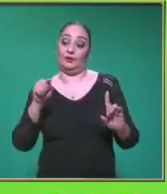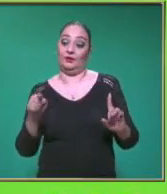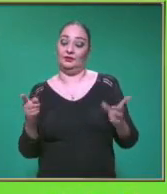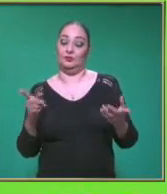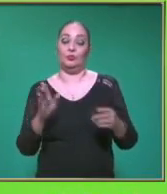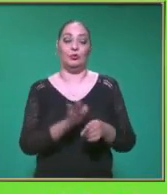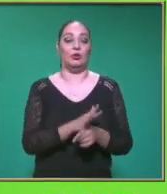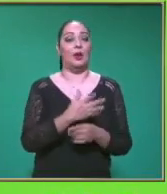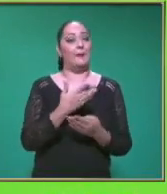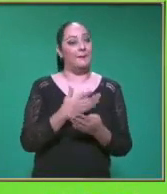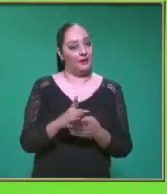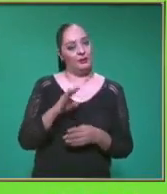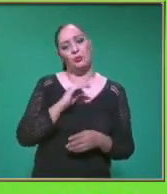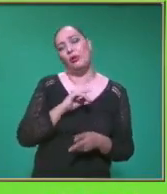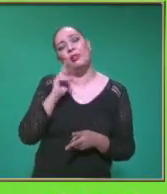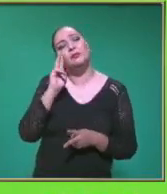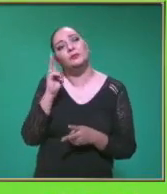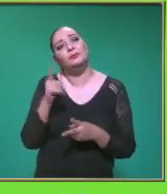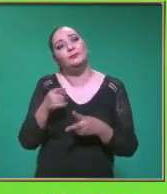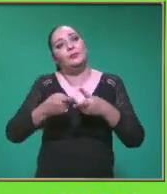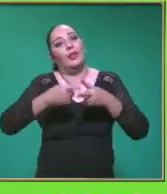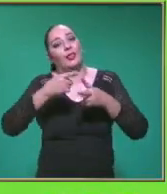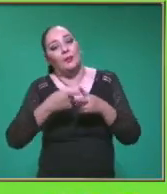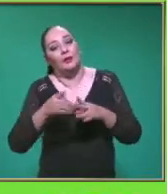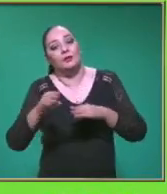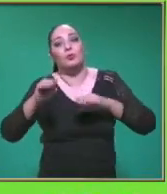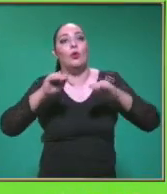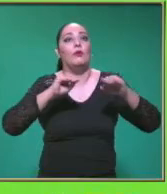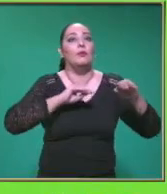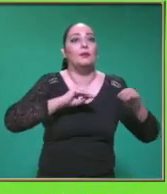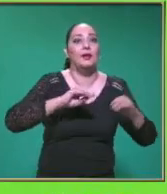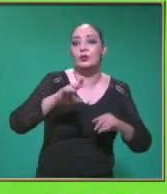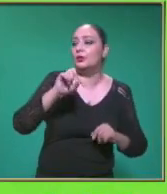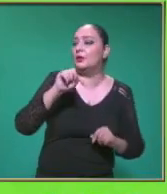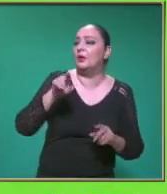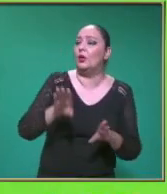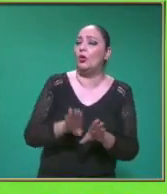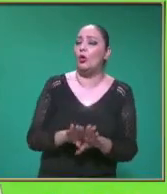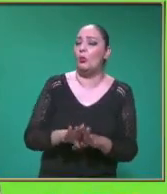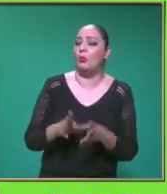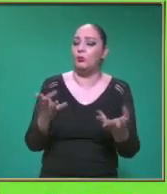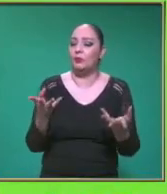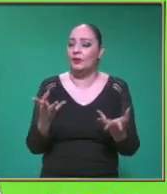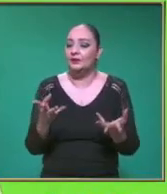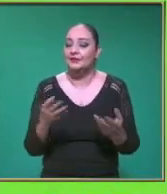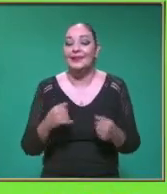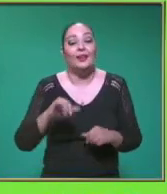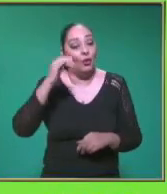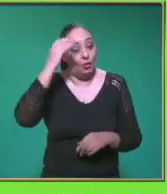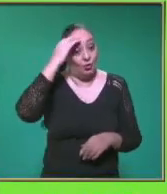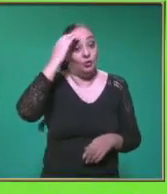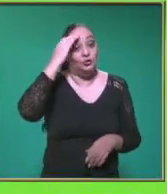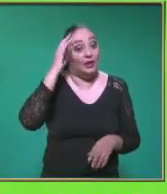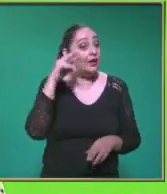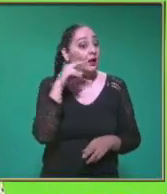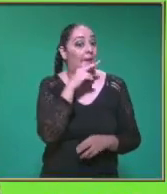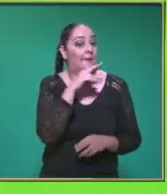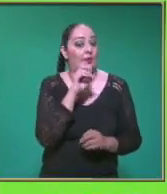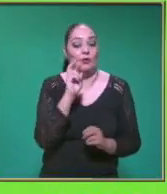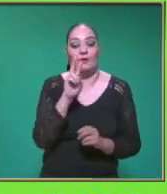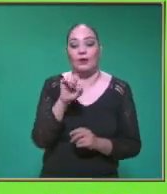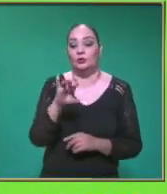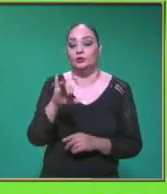además De poder calcular Un movimiento Cómo se da Y conocer Su rapidez O velocidad